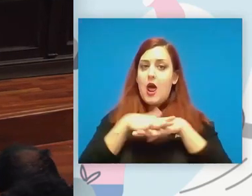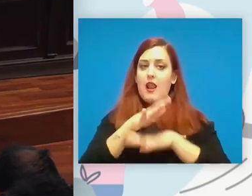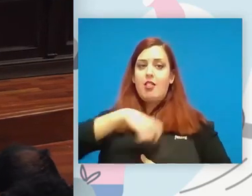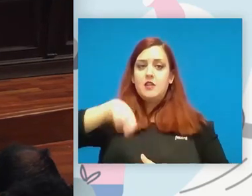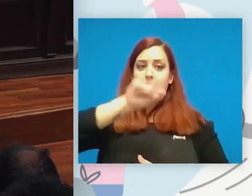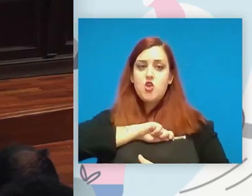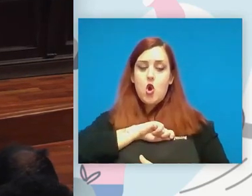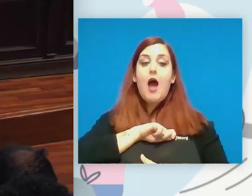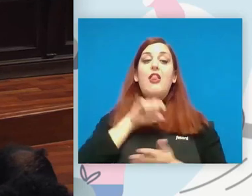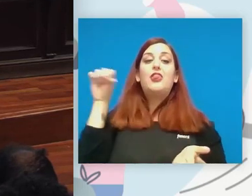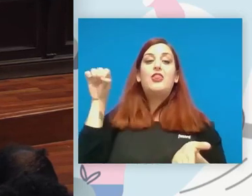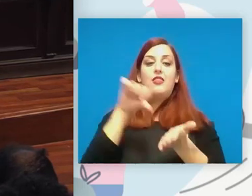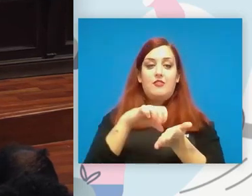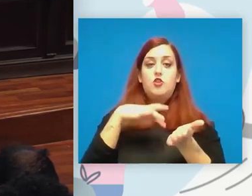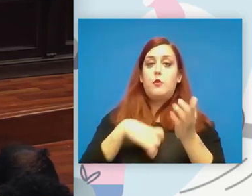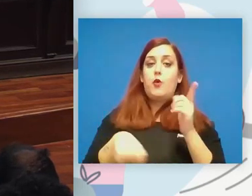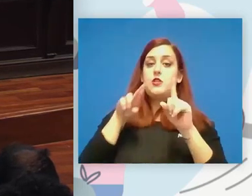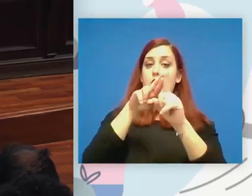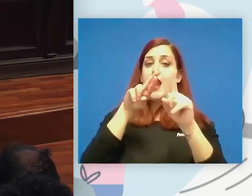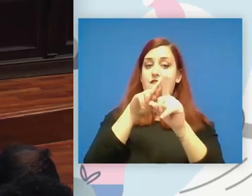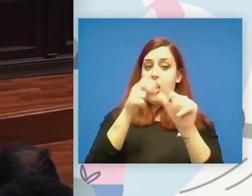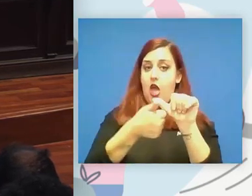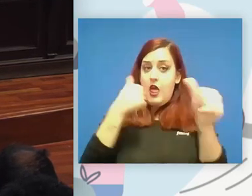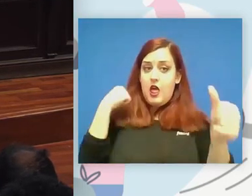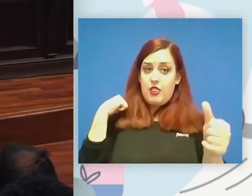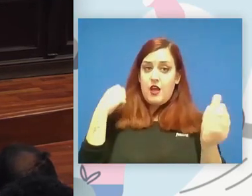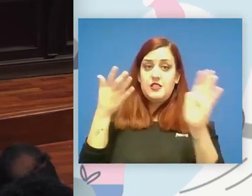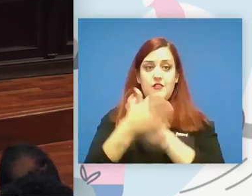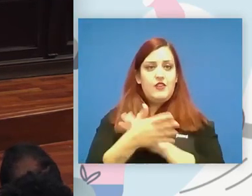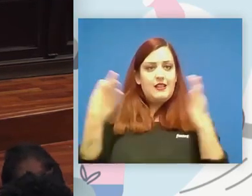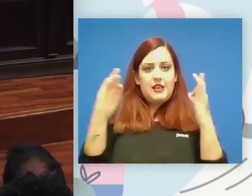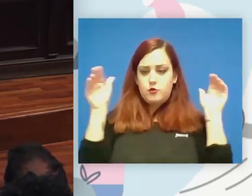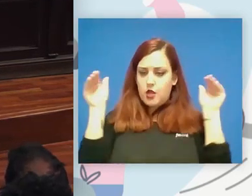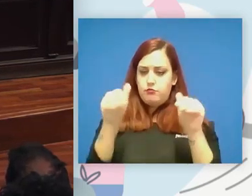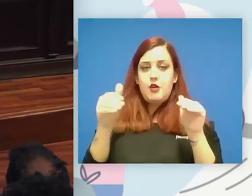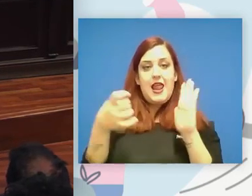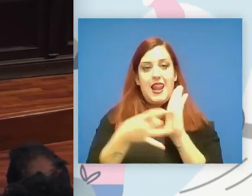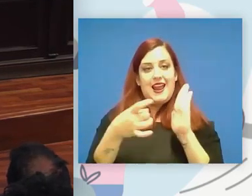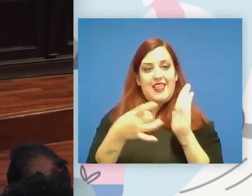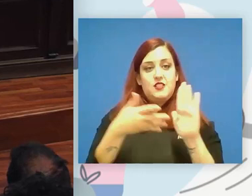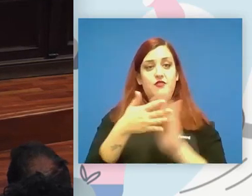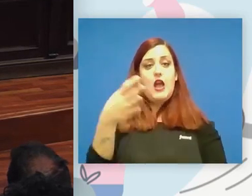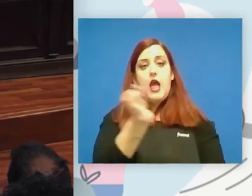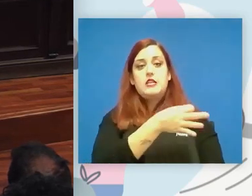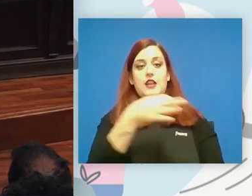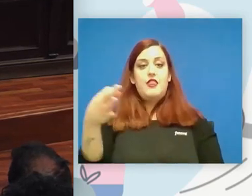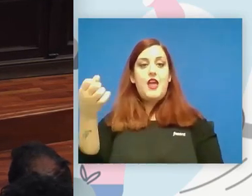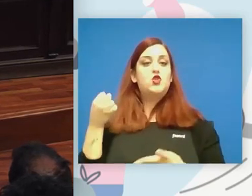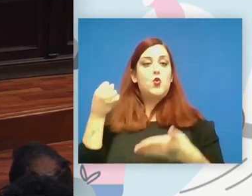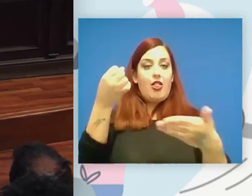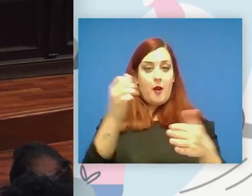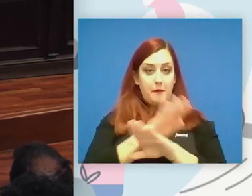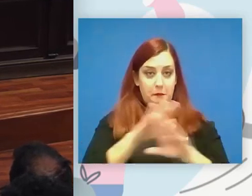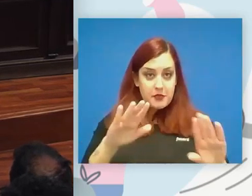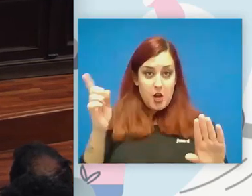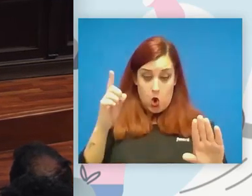de centros que puedan ser de referencia es decir tenemos que ir a la calidad y la excelencia no es simplemente una subvención pero que